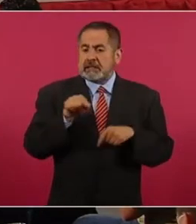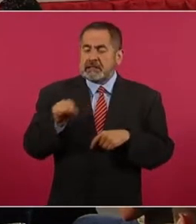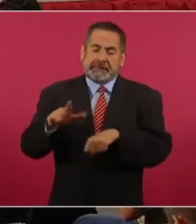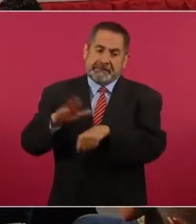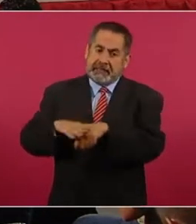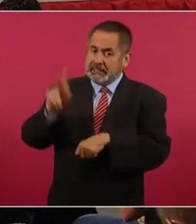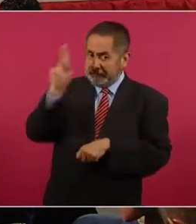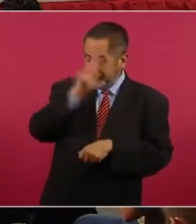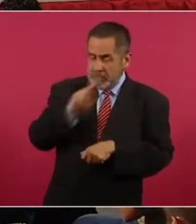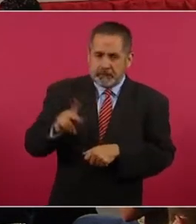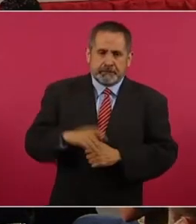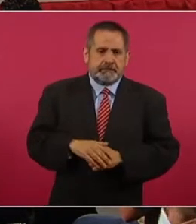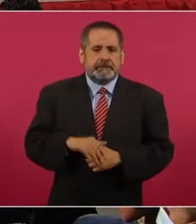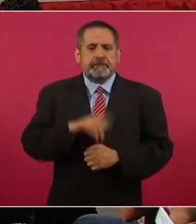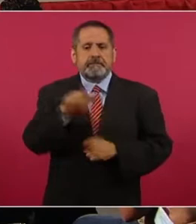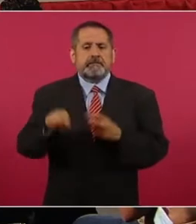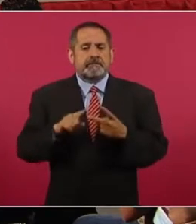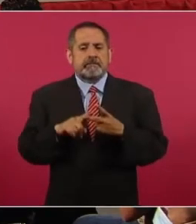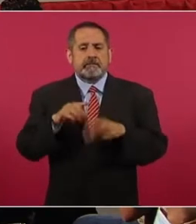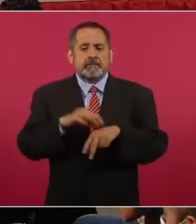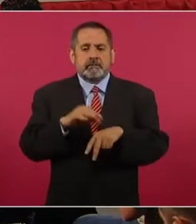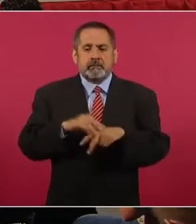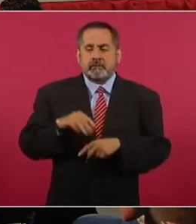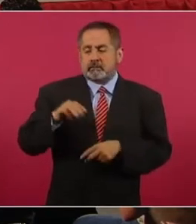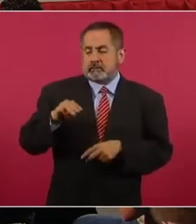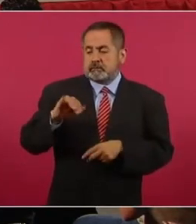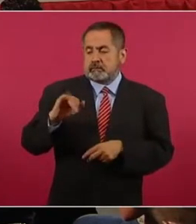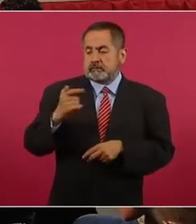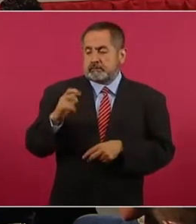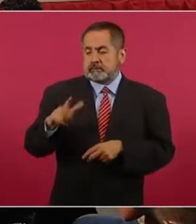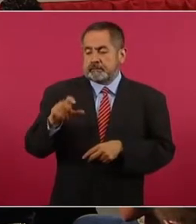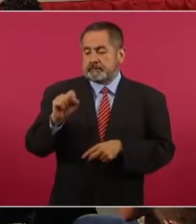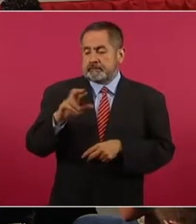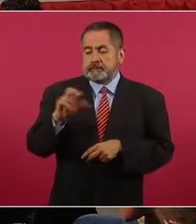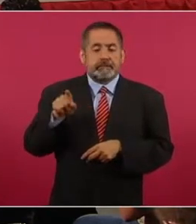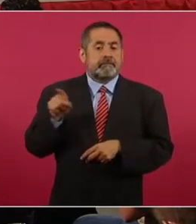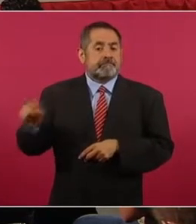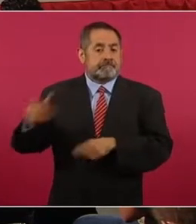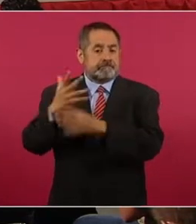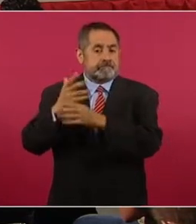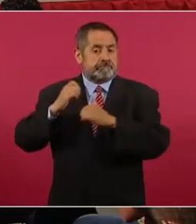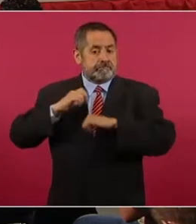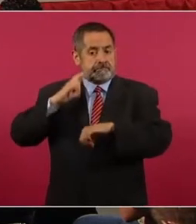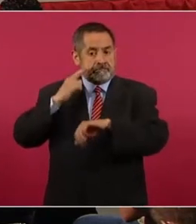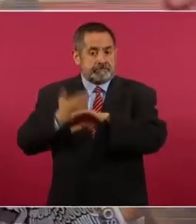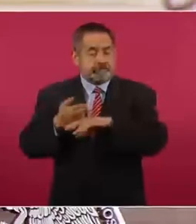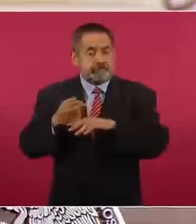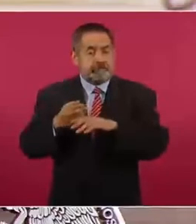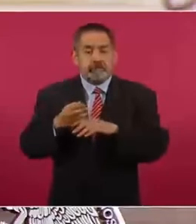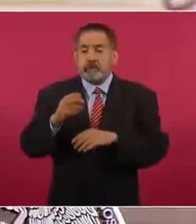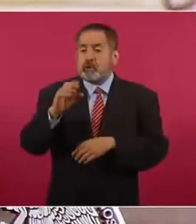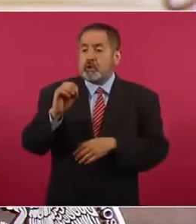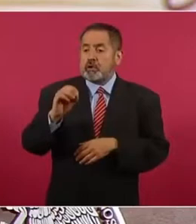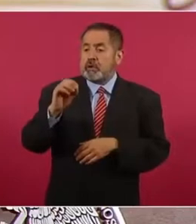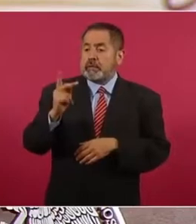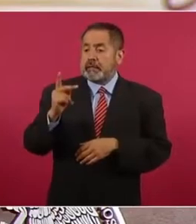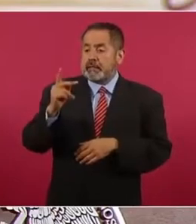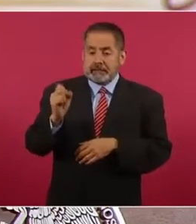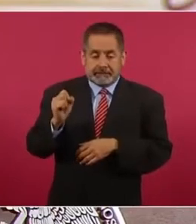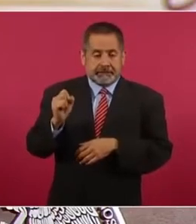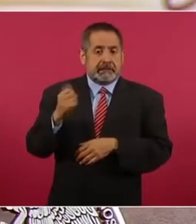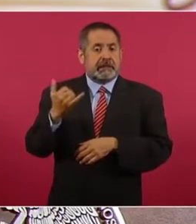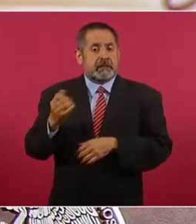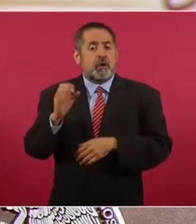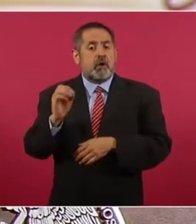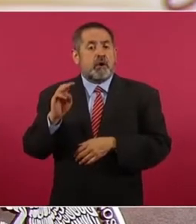Enseguida, el doctor Miguel Malo Serrano, quien es el representante en México de la Organización Panamericana de la Salud y de la Organización